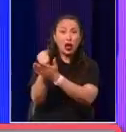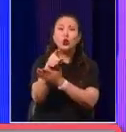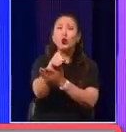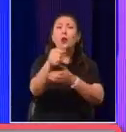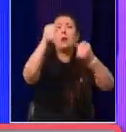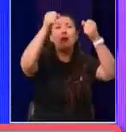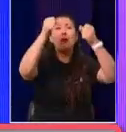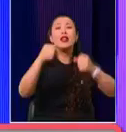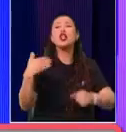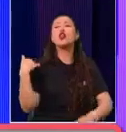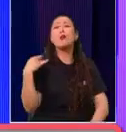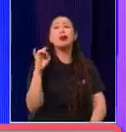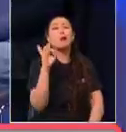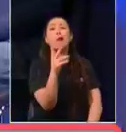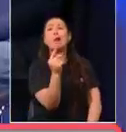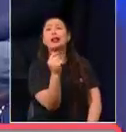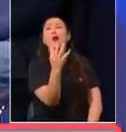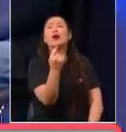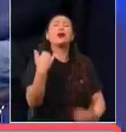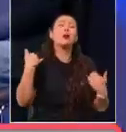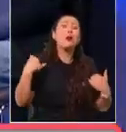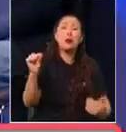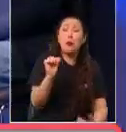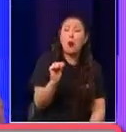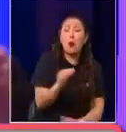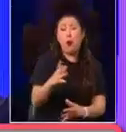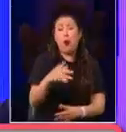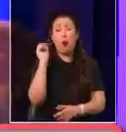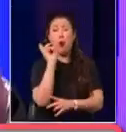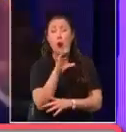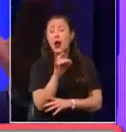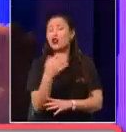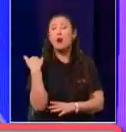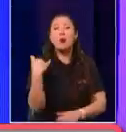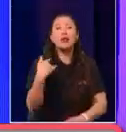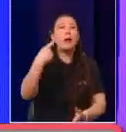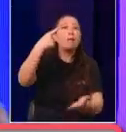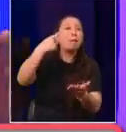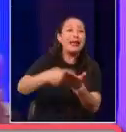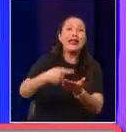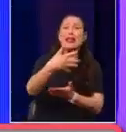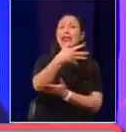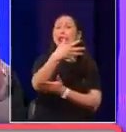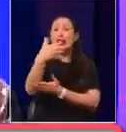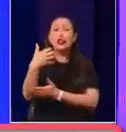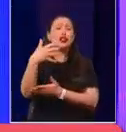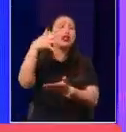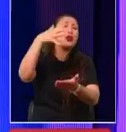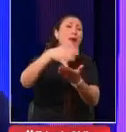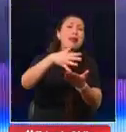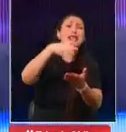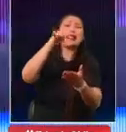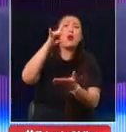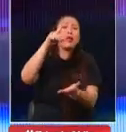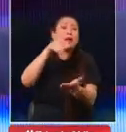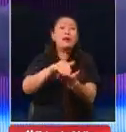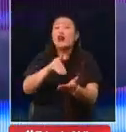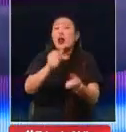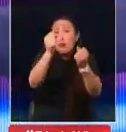No importa la donación que hagas. Lo que no queremos es que te quedes al margen. 1.000 pesos, 500 pesos, 5.000, 50.000,